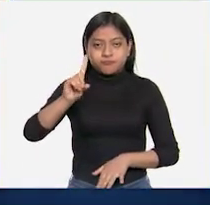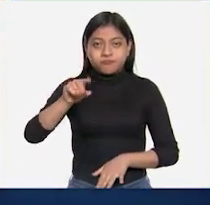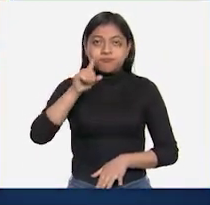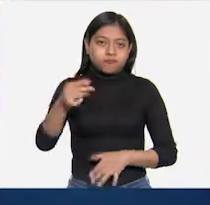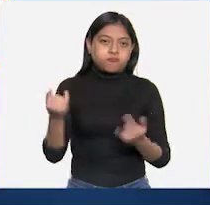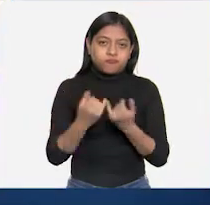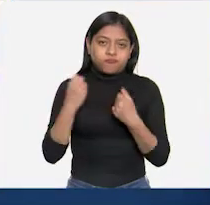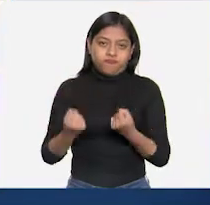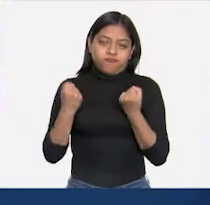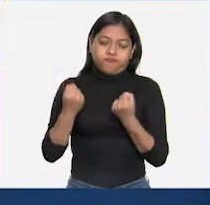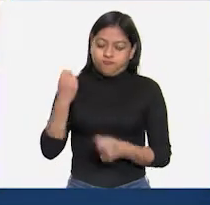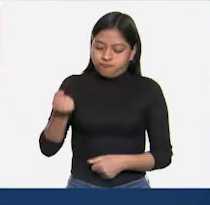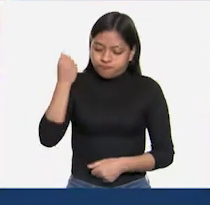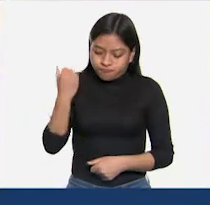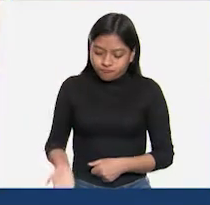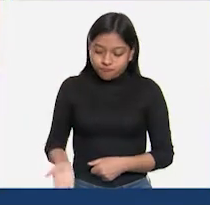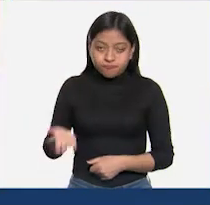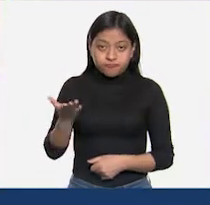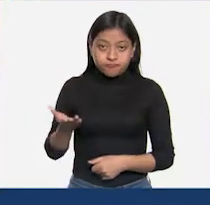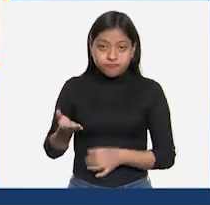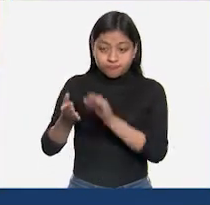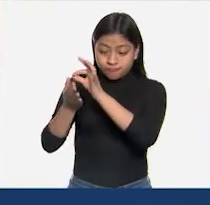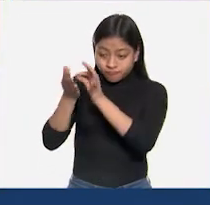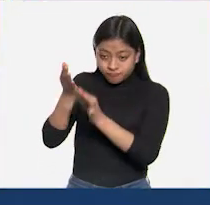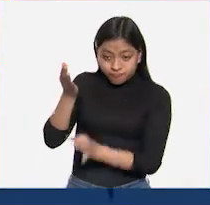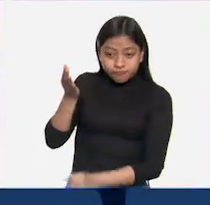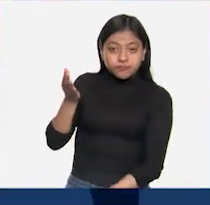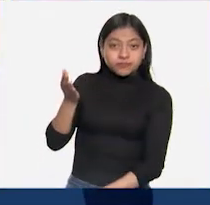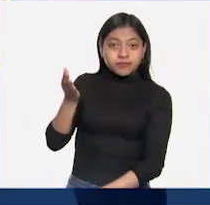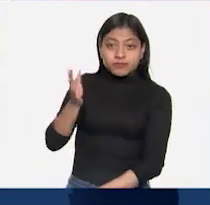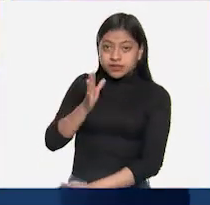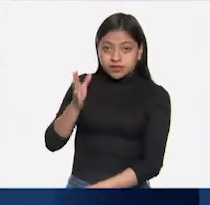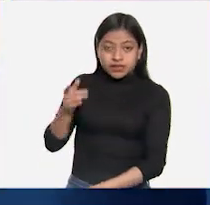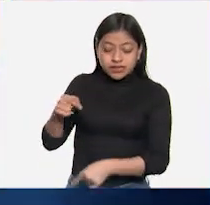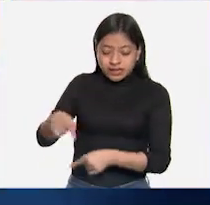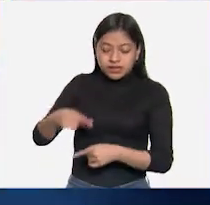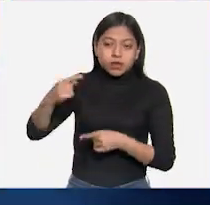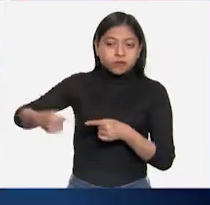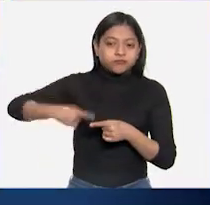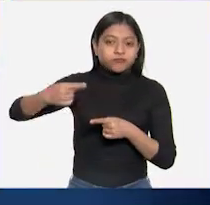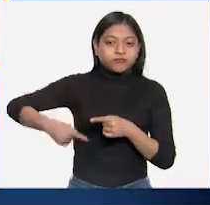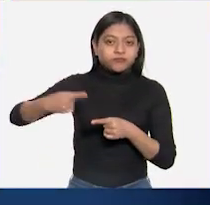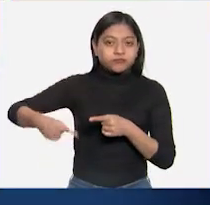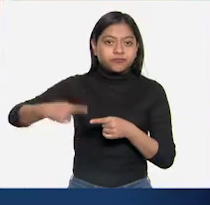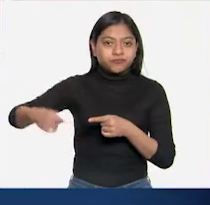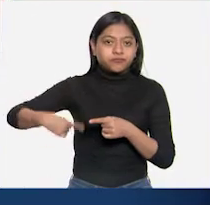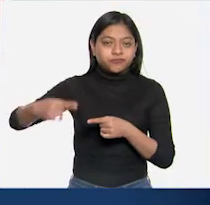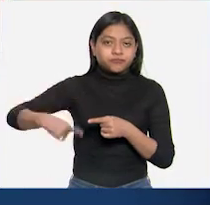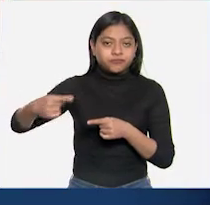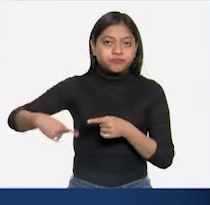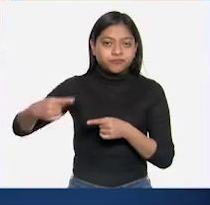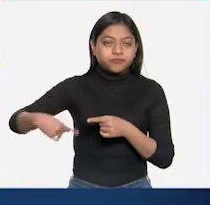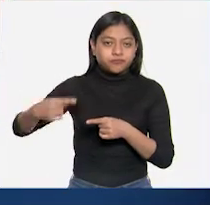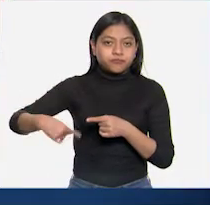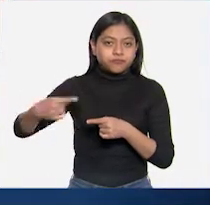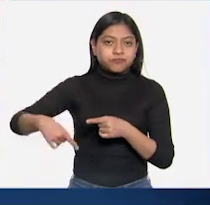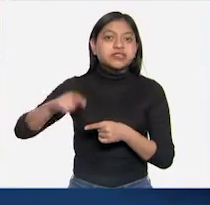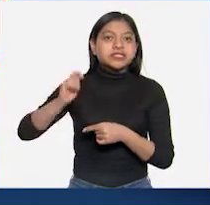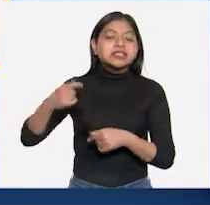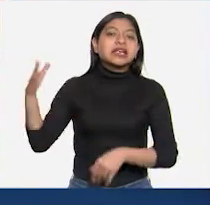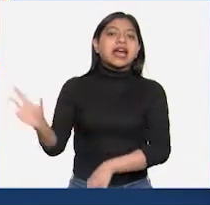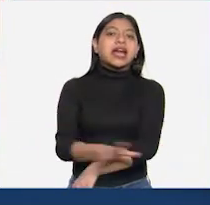Cuando se termina la cuerda, el yo-yo sigue girando. Se transforma la energía de